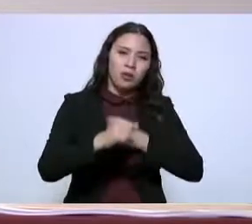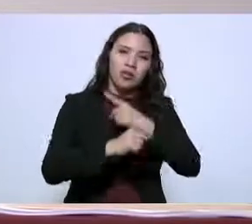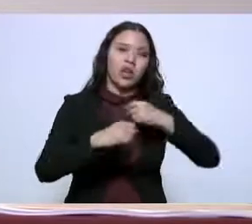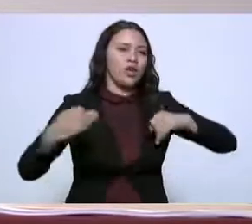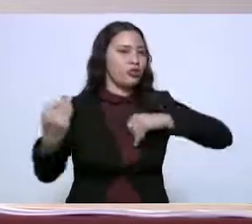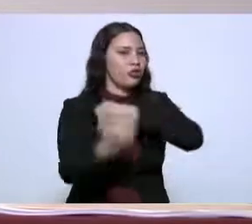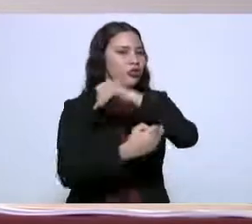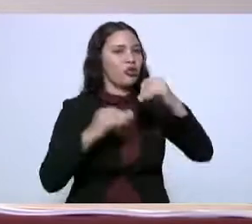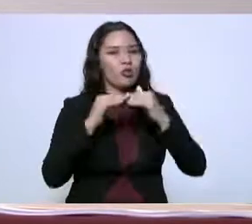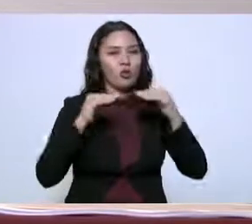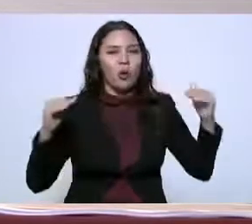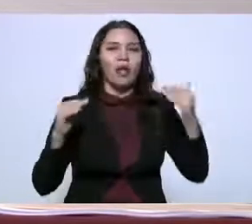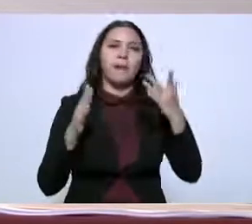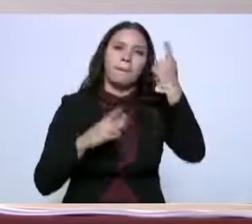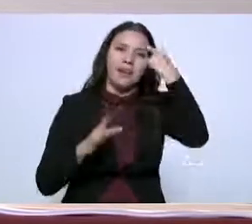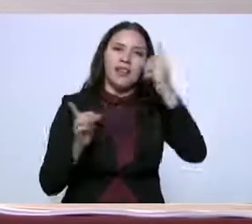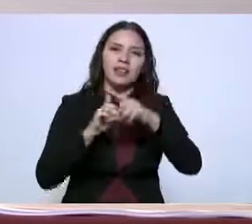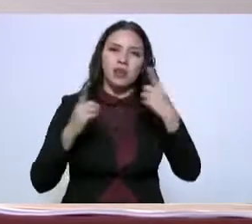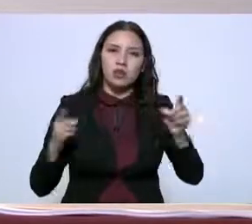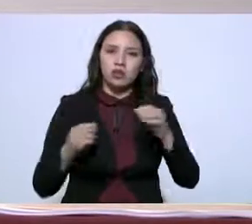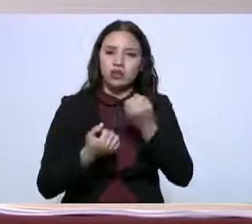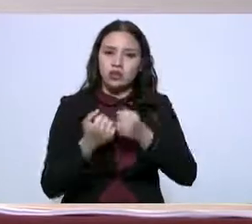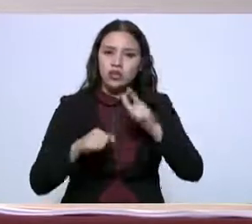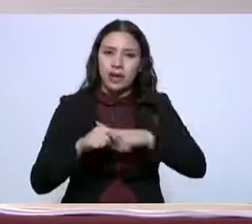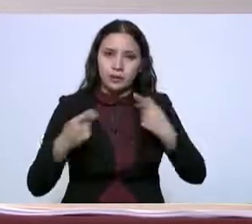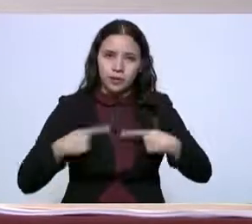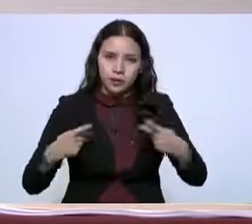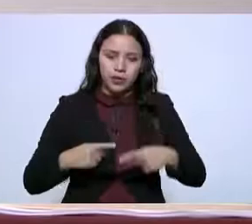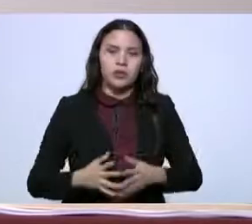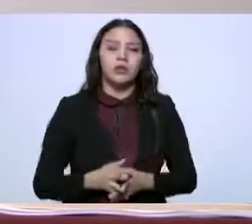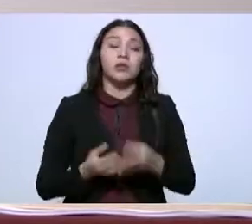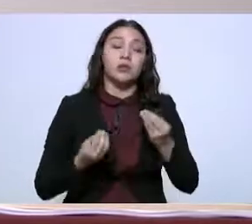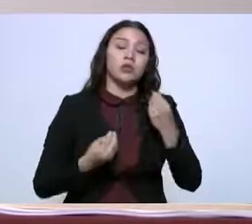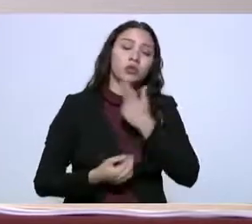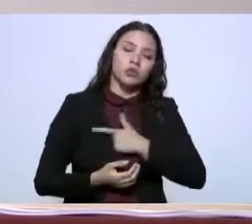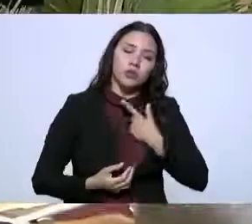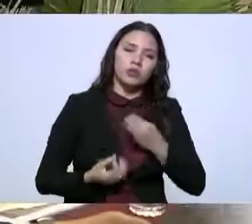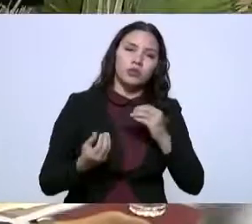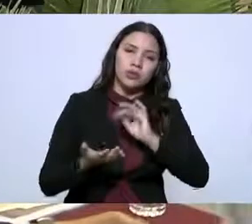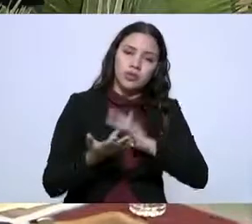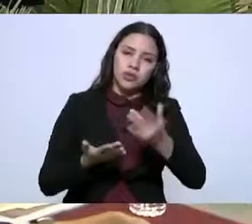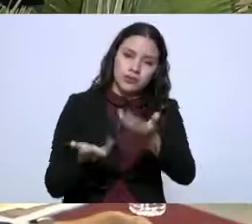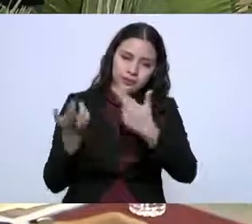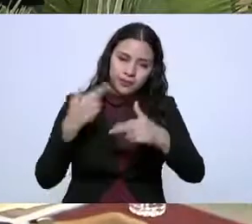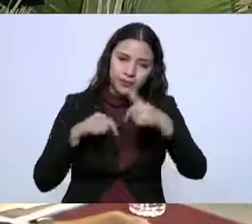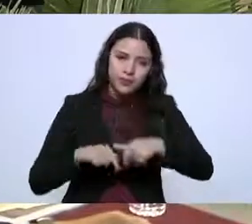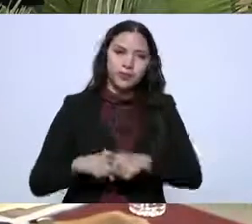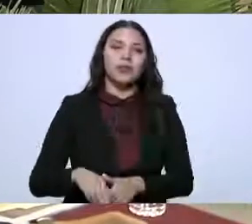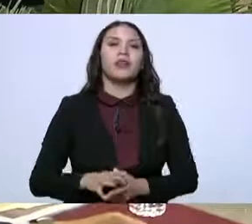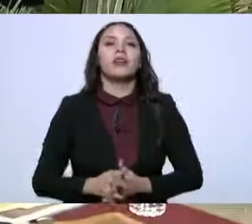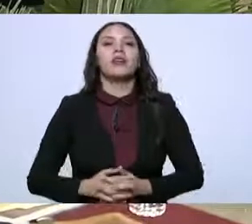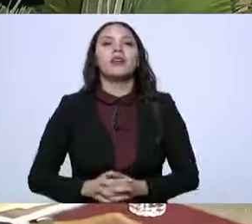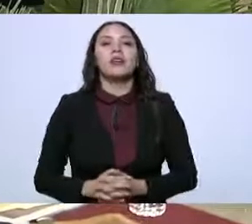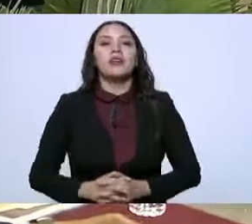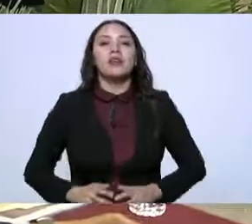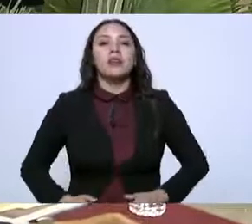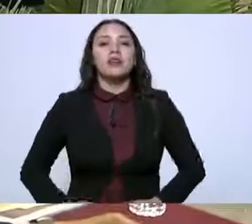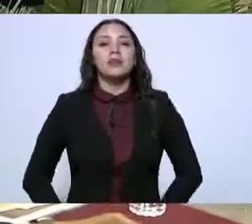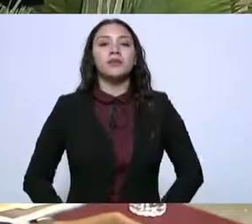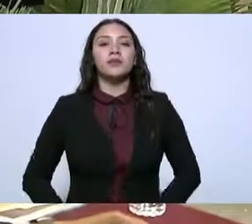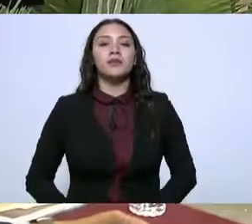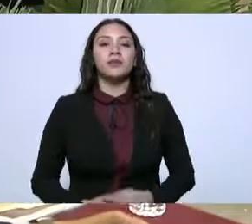de un desarrollo social así es que estamos muy contentos y muy complacidos que estén hoy aquí con nosotros me